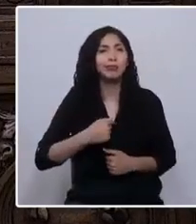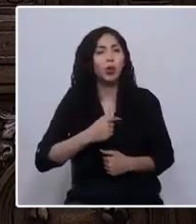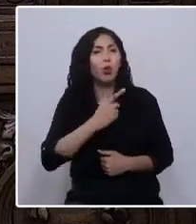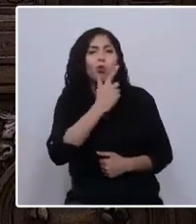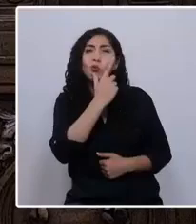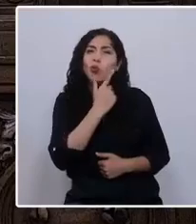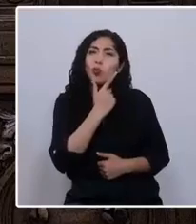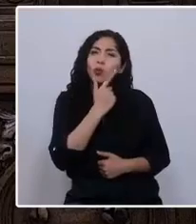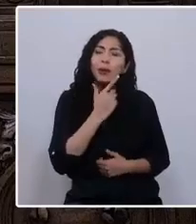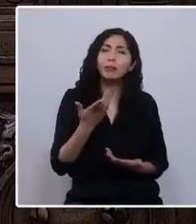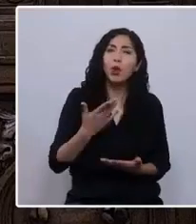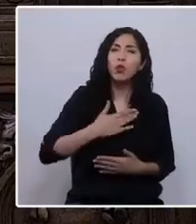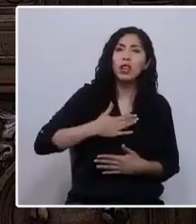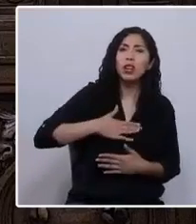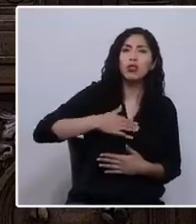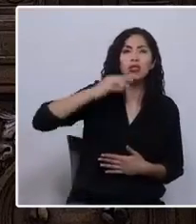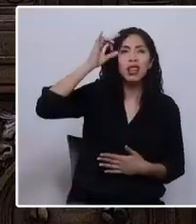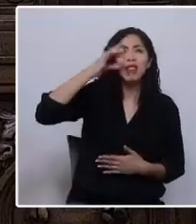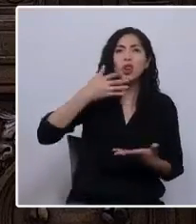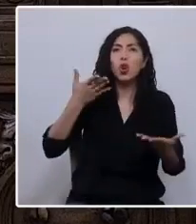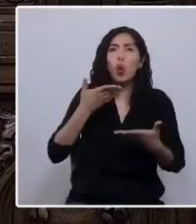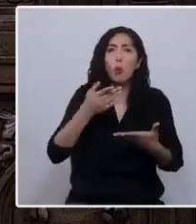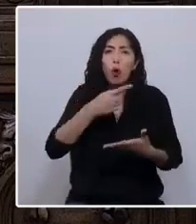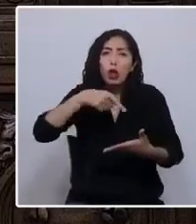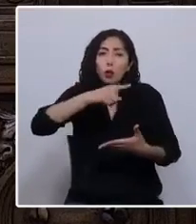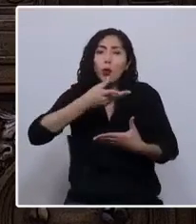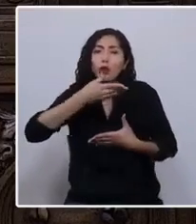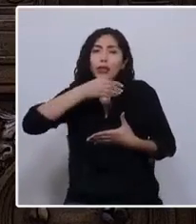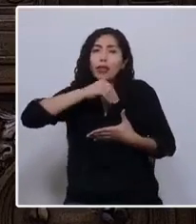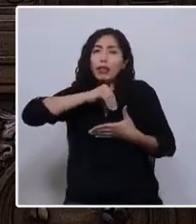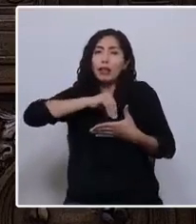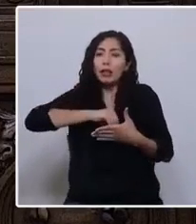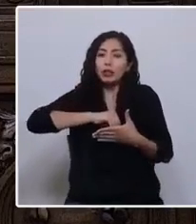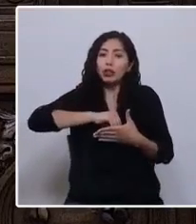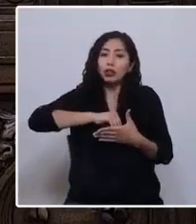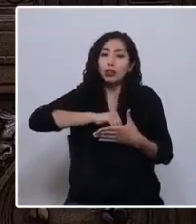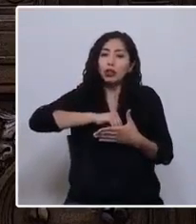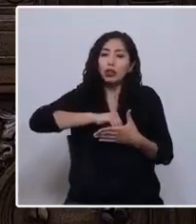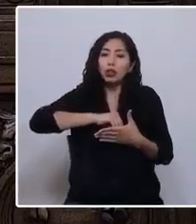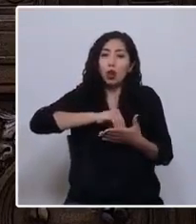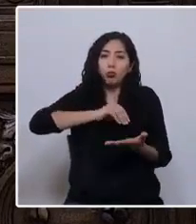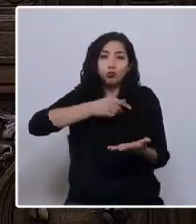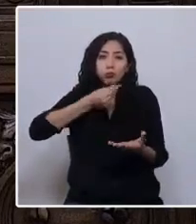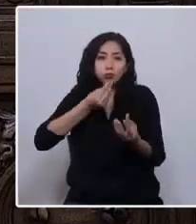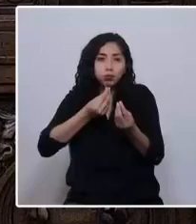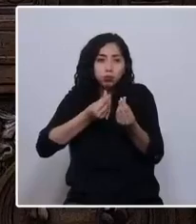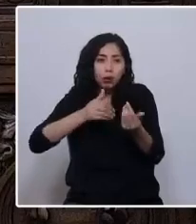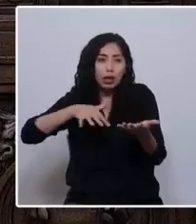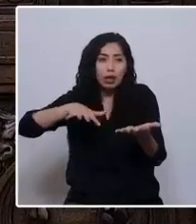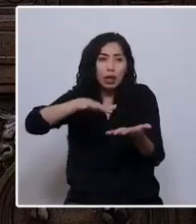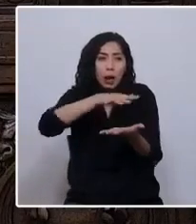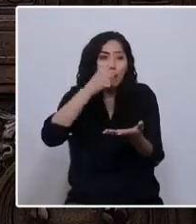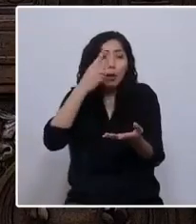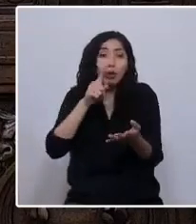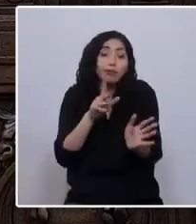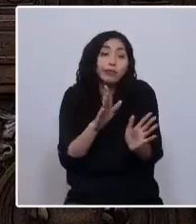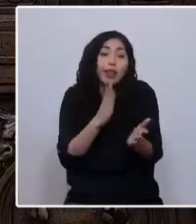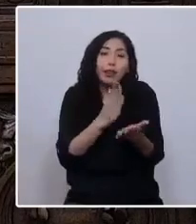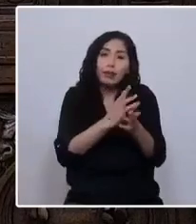gustaría saber cómo están por dentro. Pero luego veo que si la vida los sostiene, debo respetar su naturaleza.